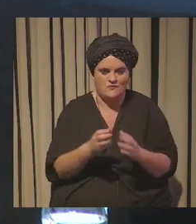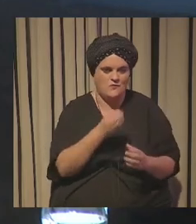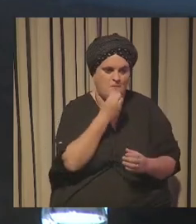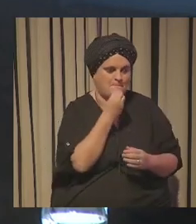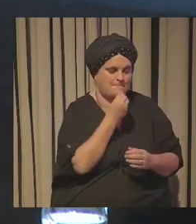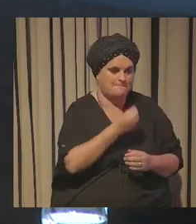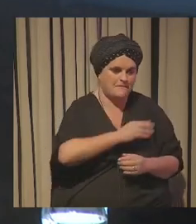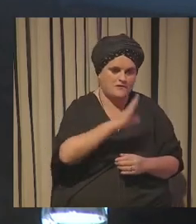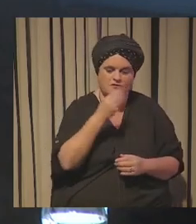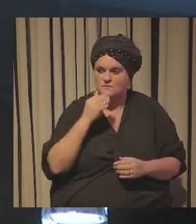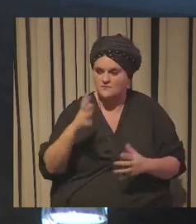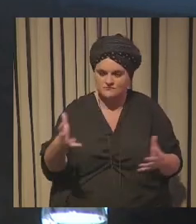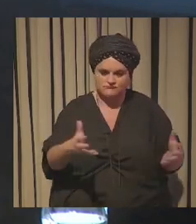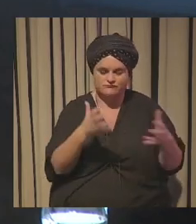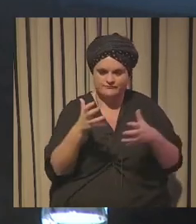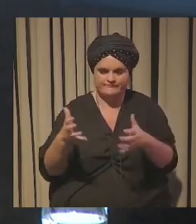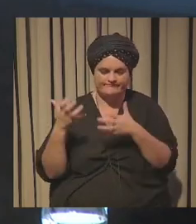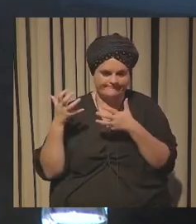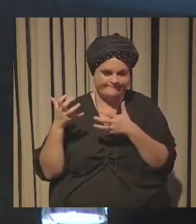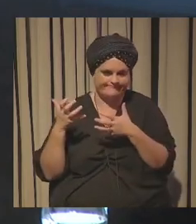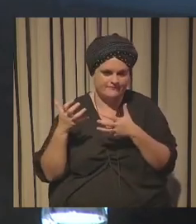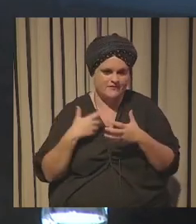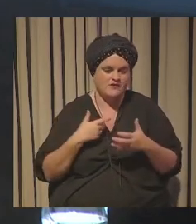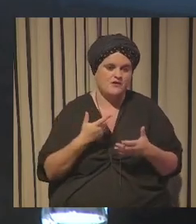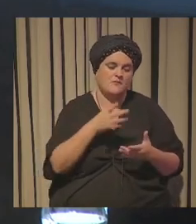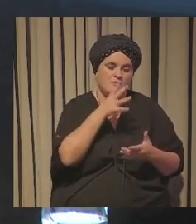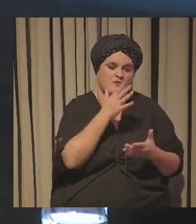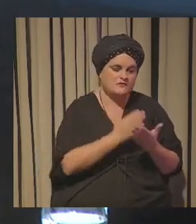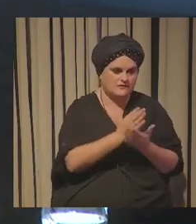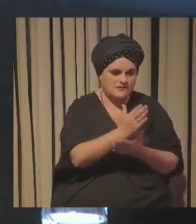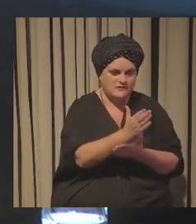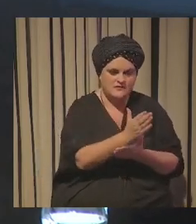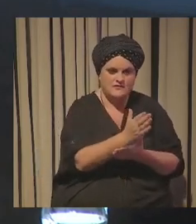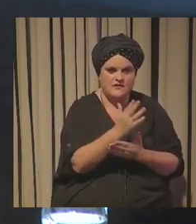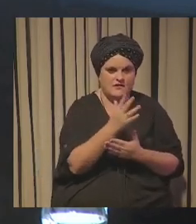a través de la tendencia le estás dando a tu espectador